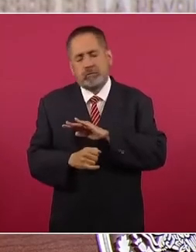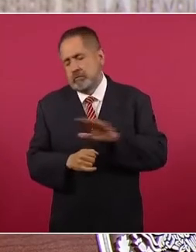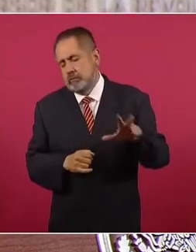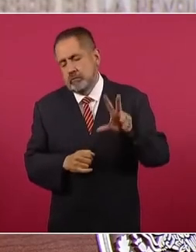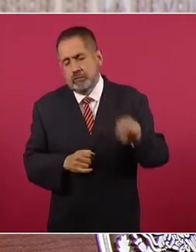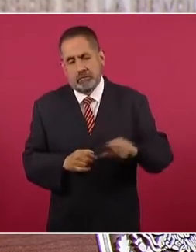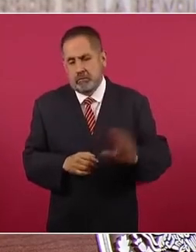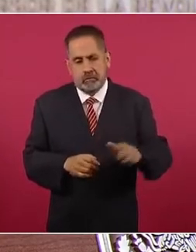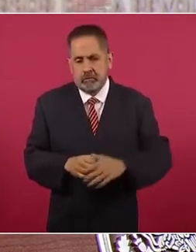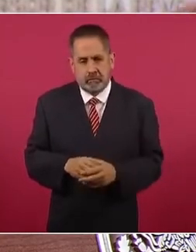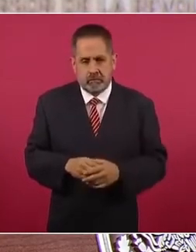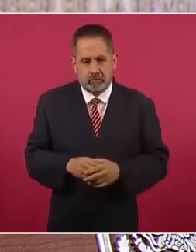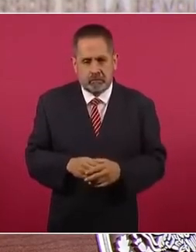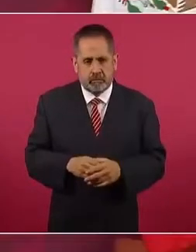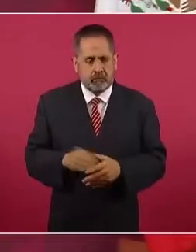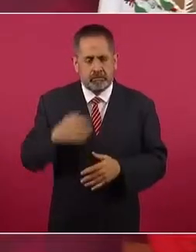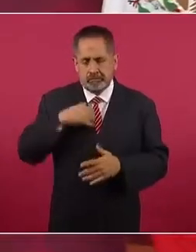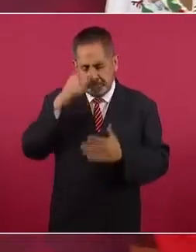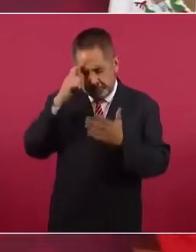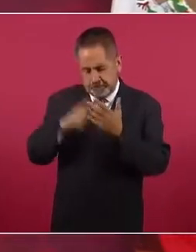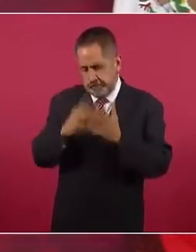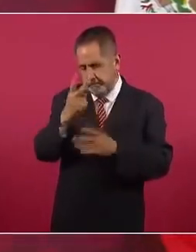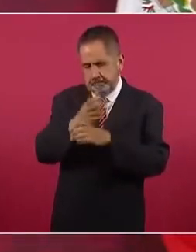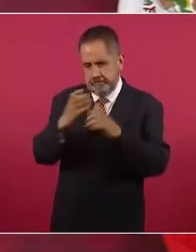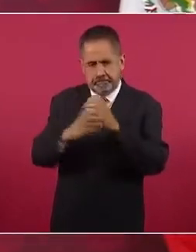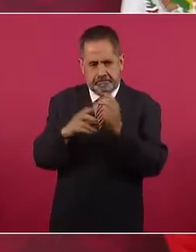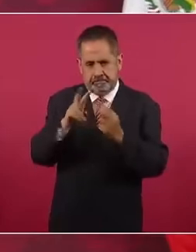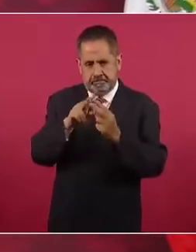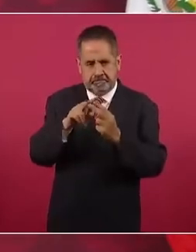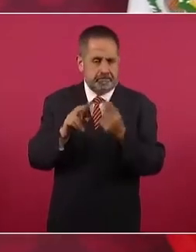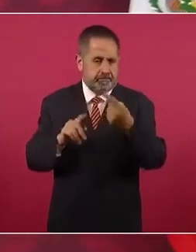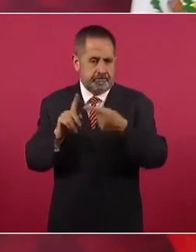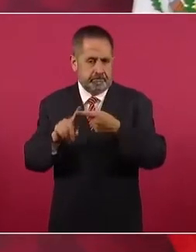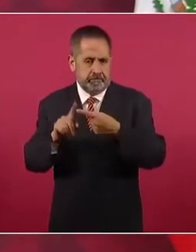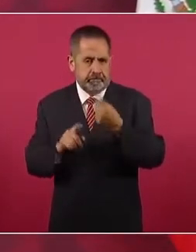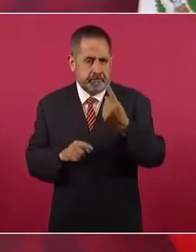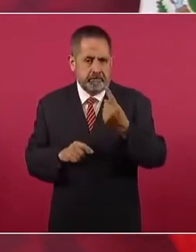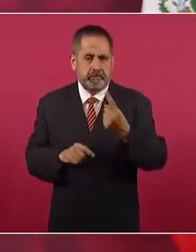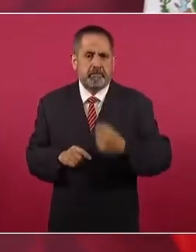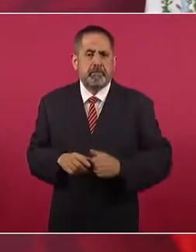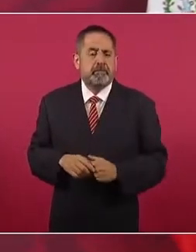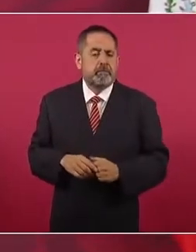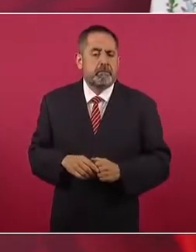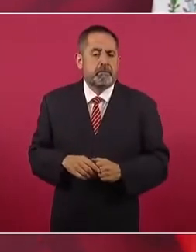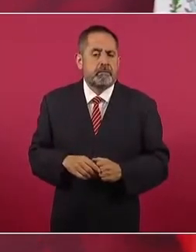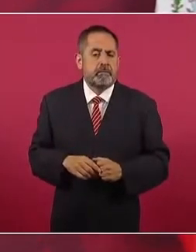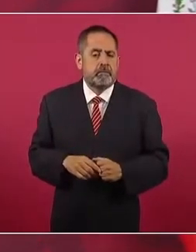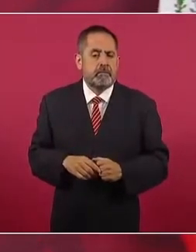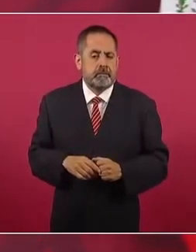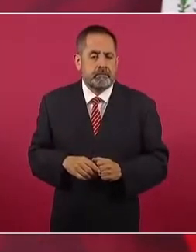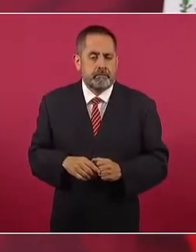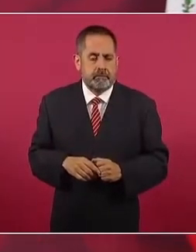Yo creo en dos cosas. Una, en